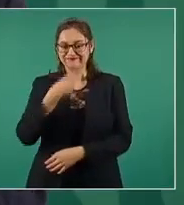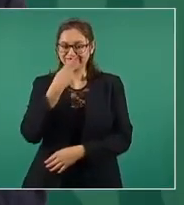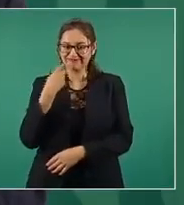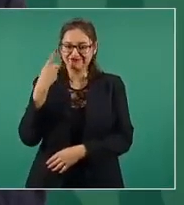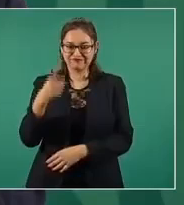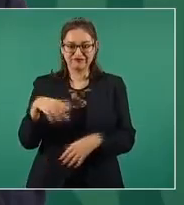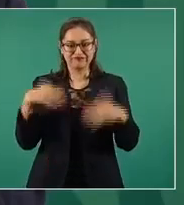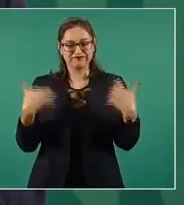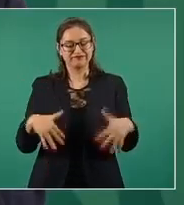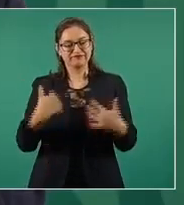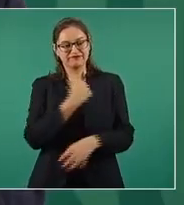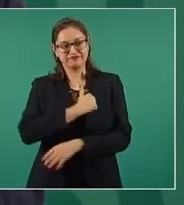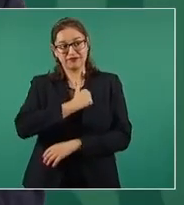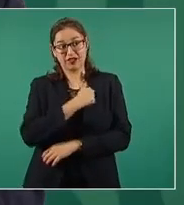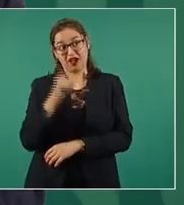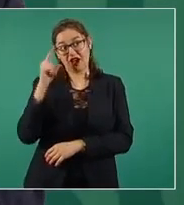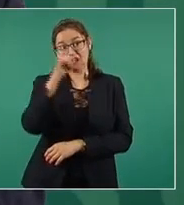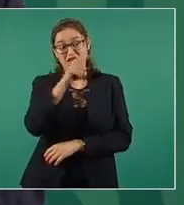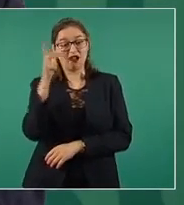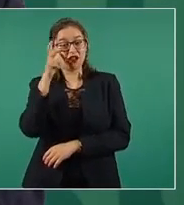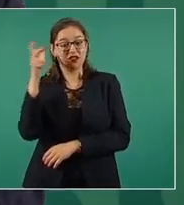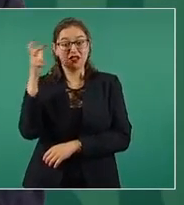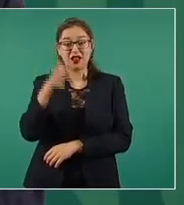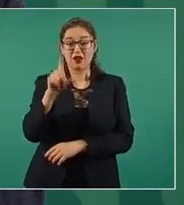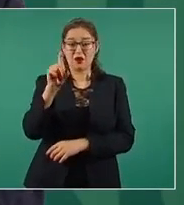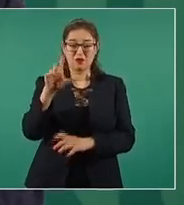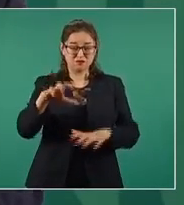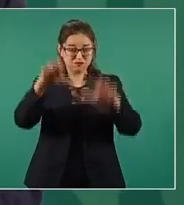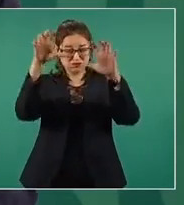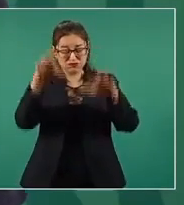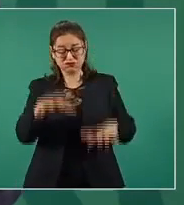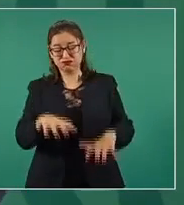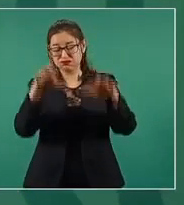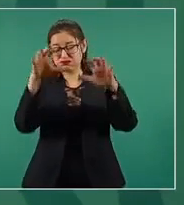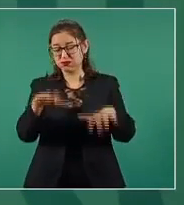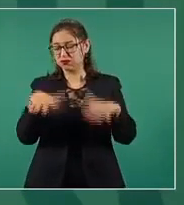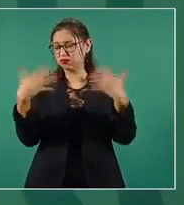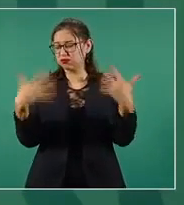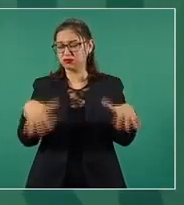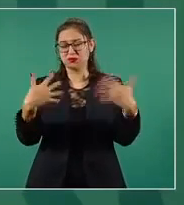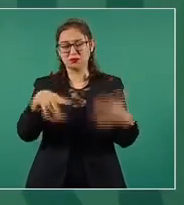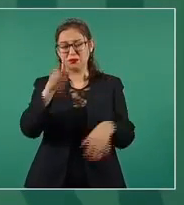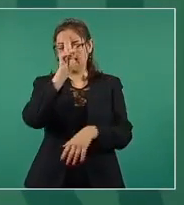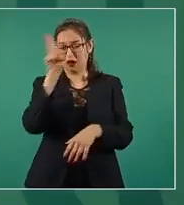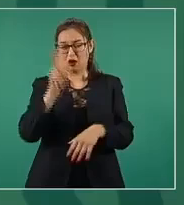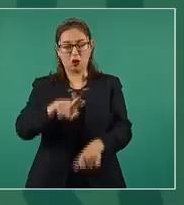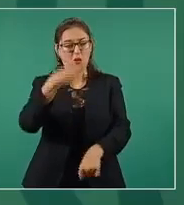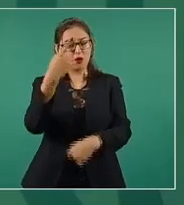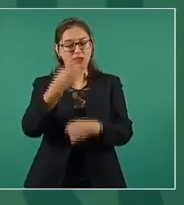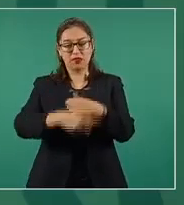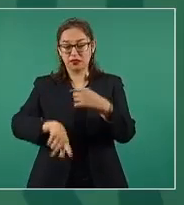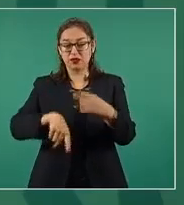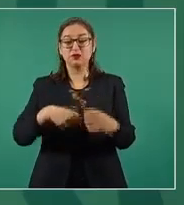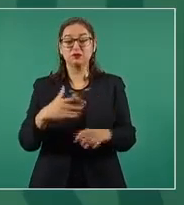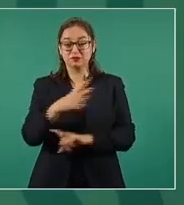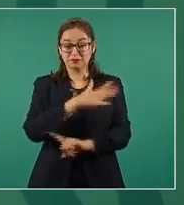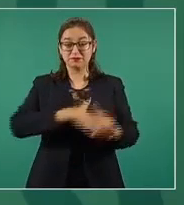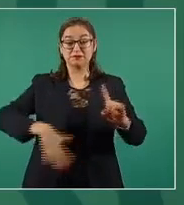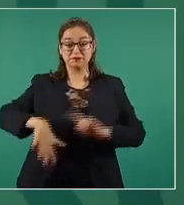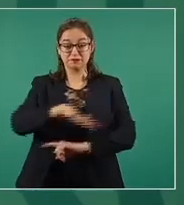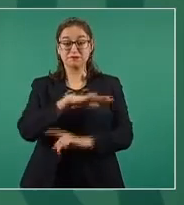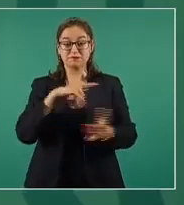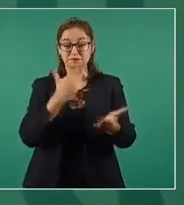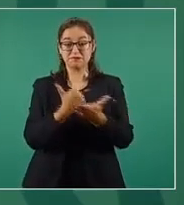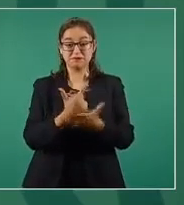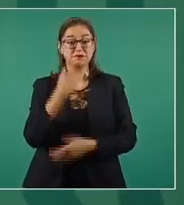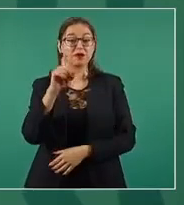ocasionando muchos daños, hay una situación grave de